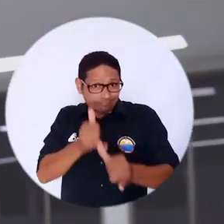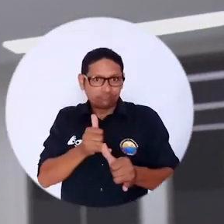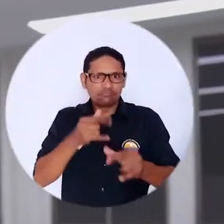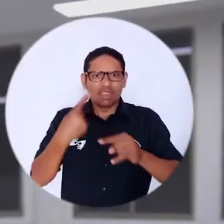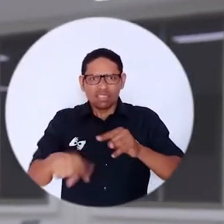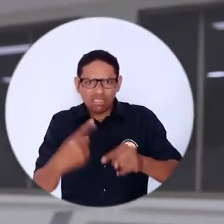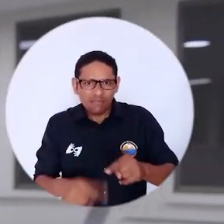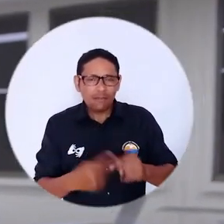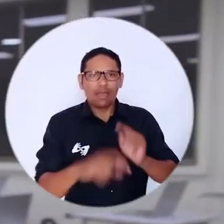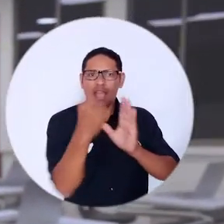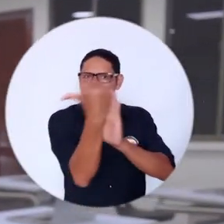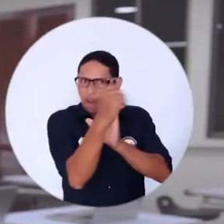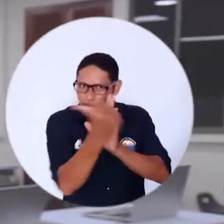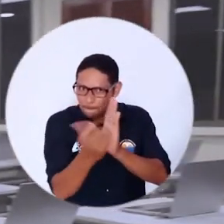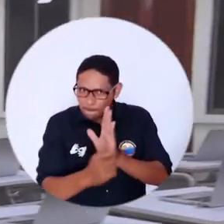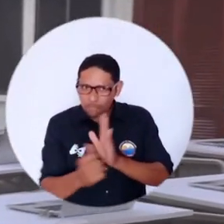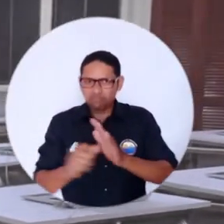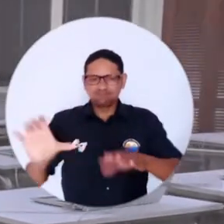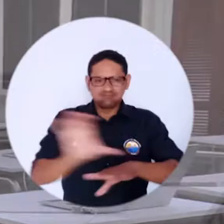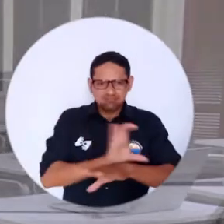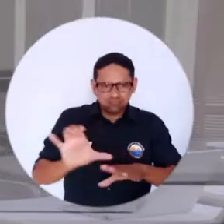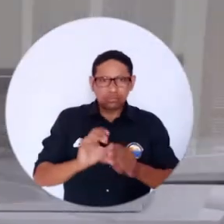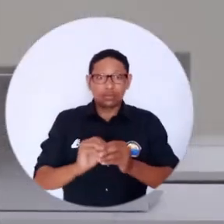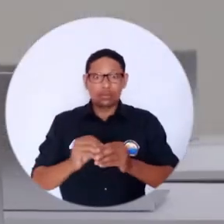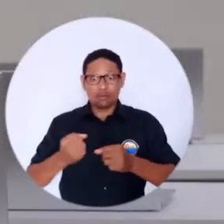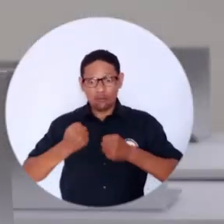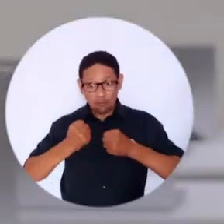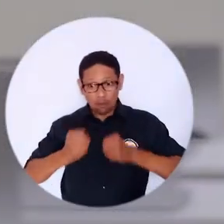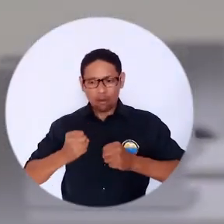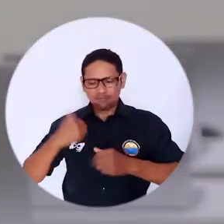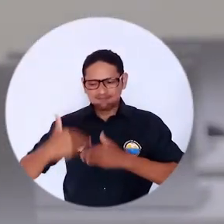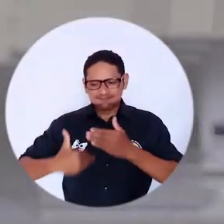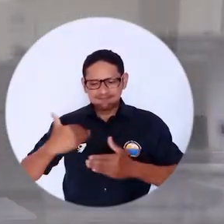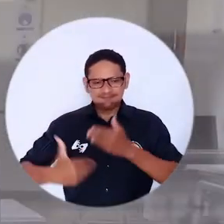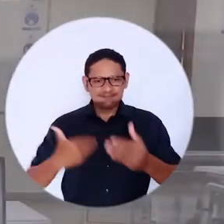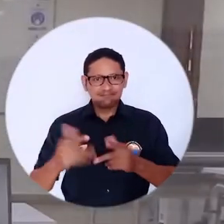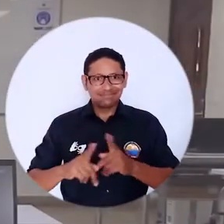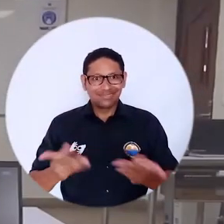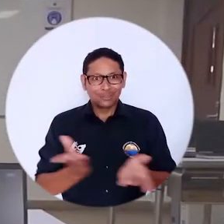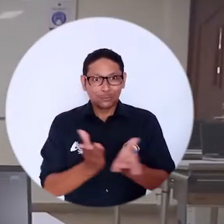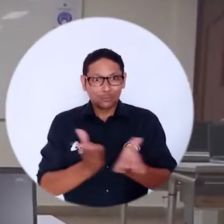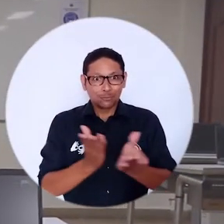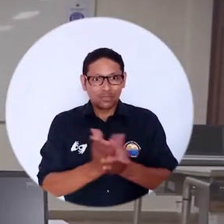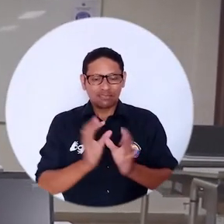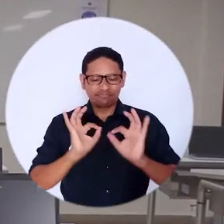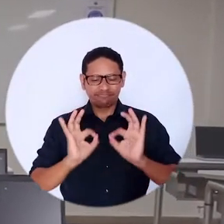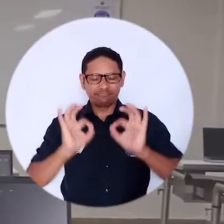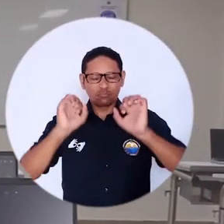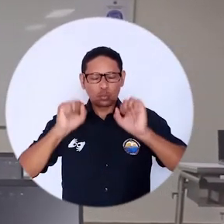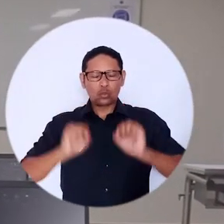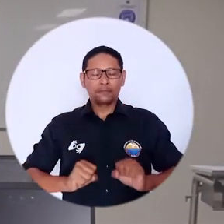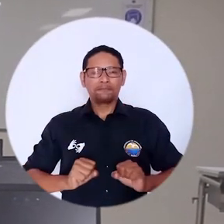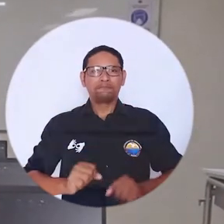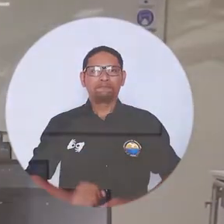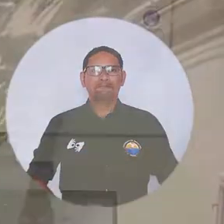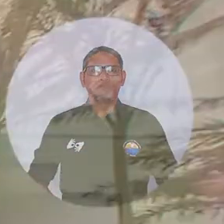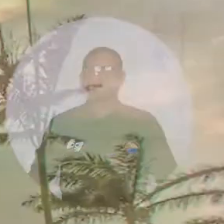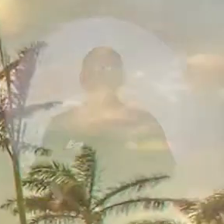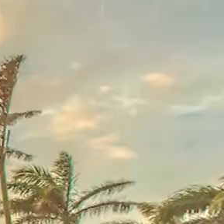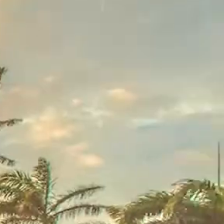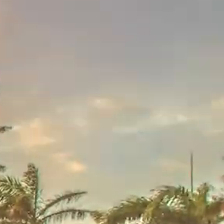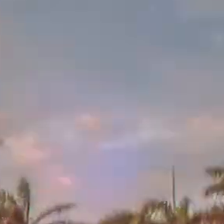equipos para el manejo de aplicaciones informáticas que fortalecerán los procesos formativos de estudiantes de pregrado y posgrado de esta facultad.